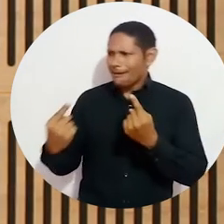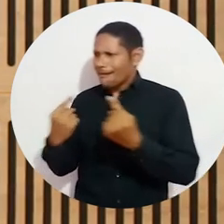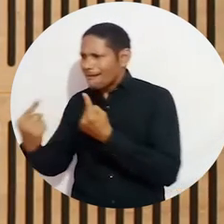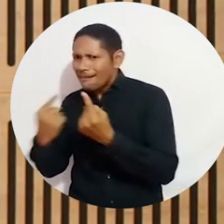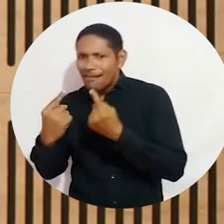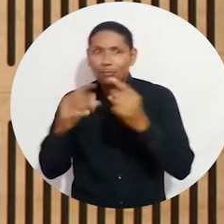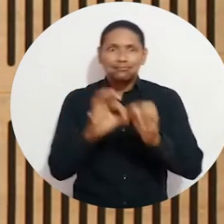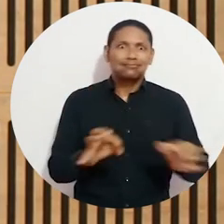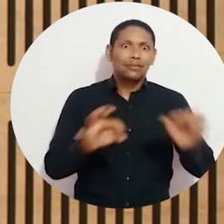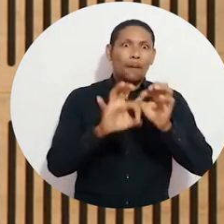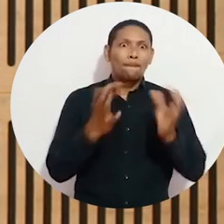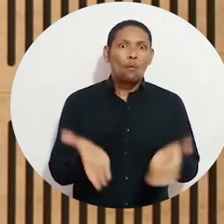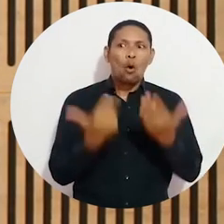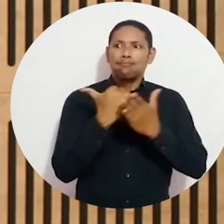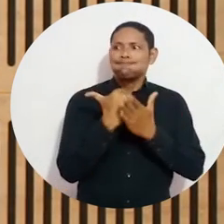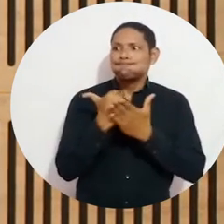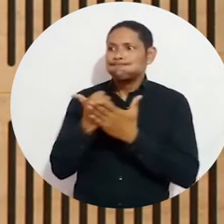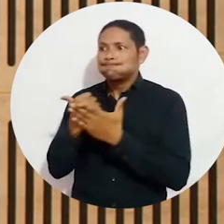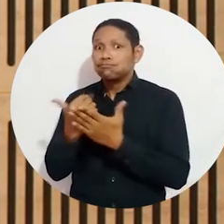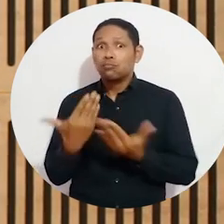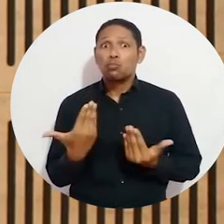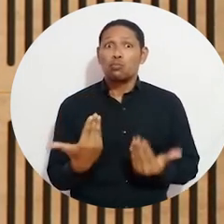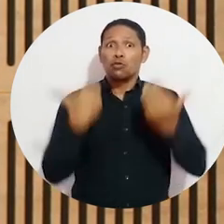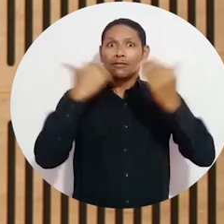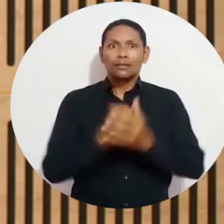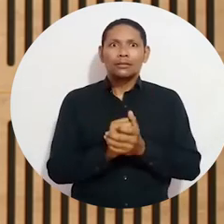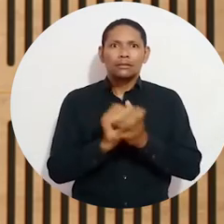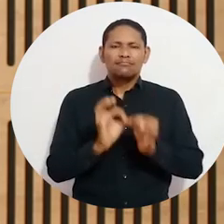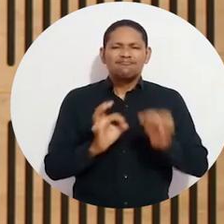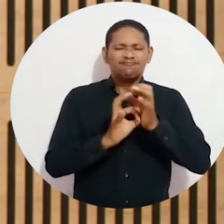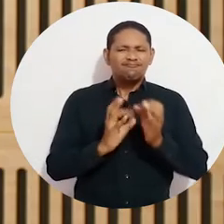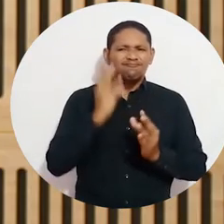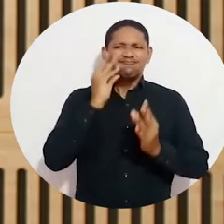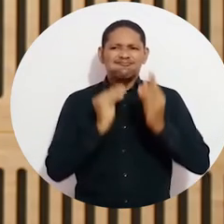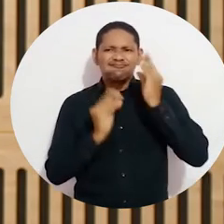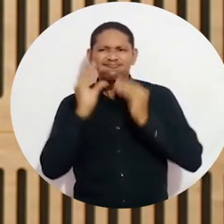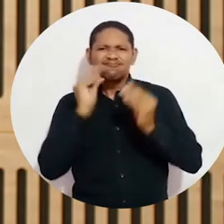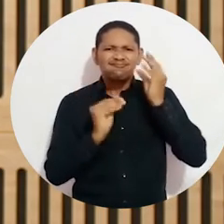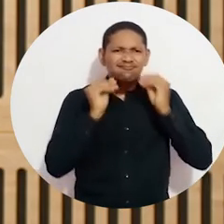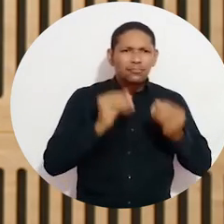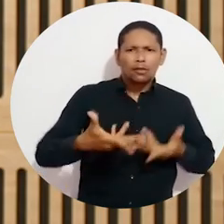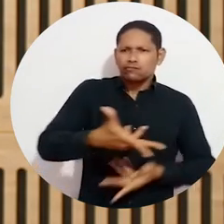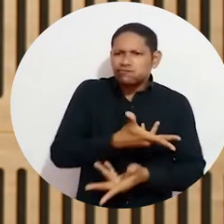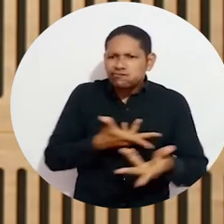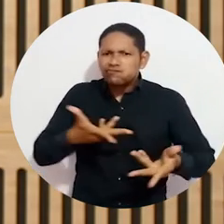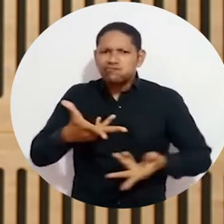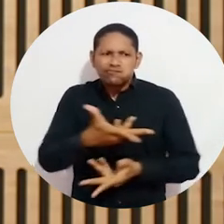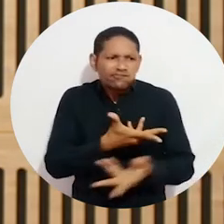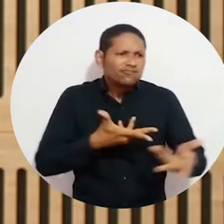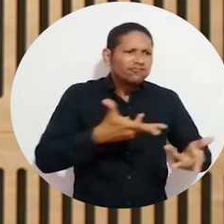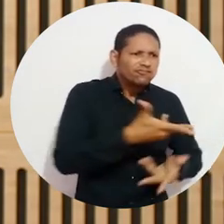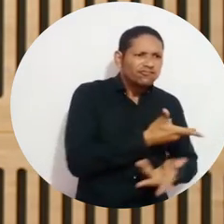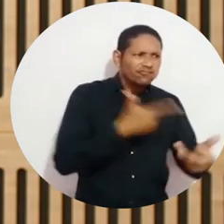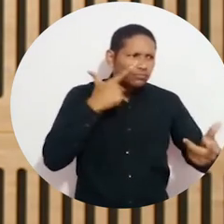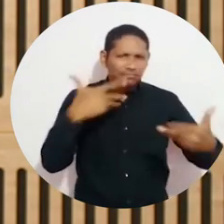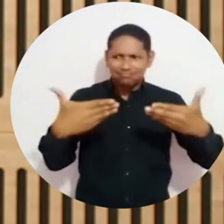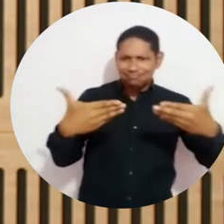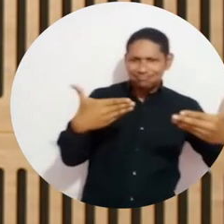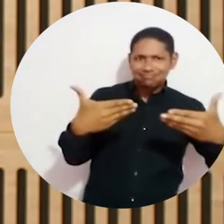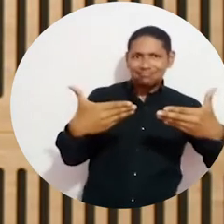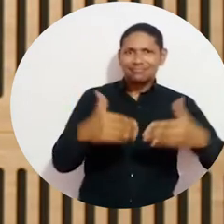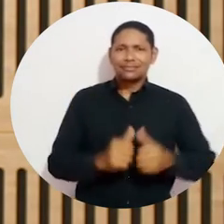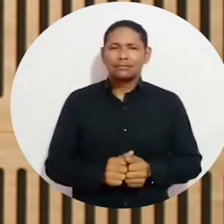superior siempre van a ser de gran ayuda y de gran conveniencia. Que pueden enriquecer, retroalimentar las